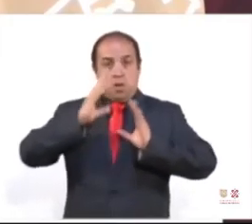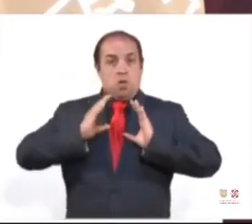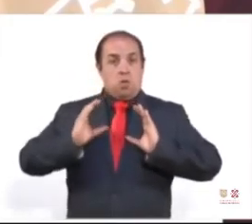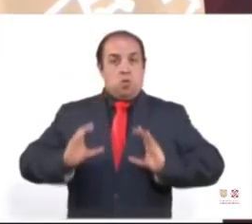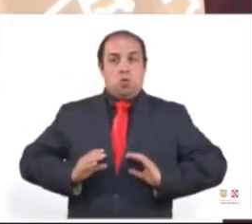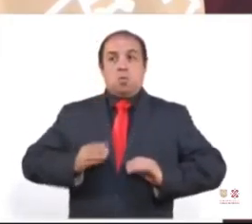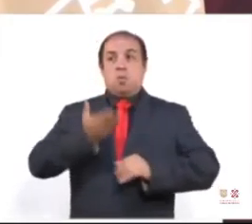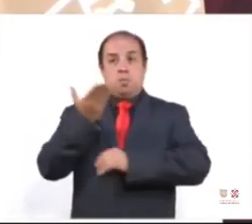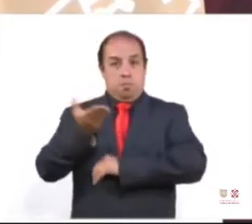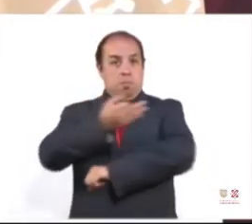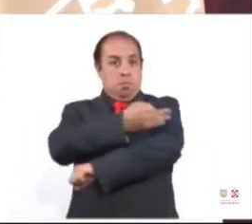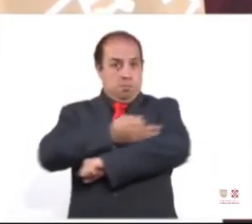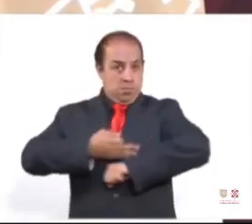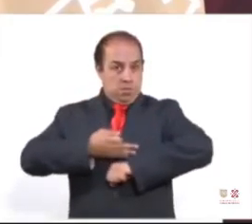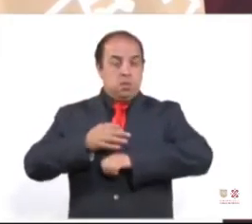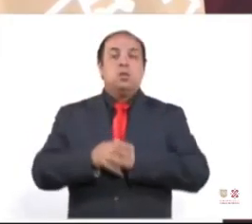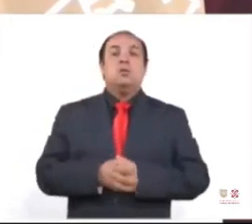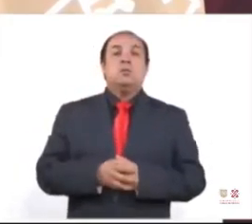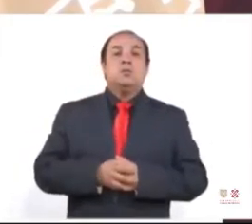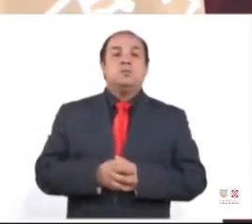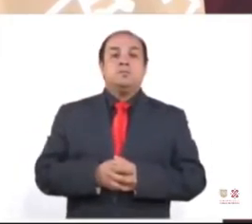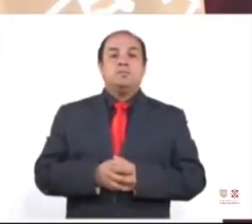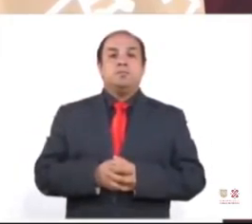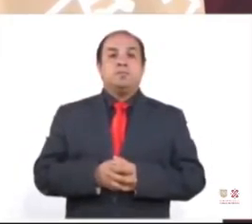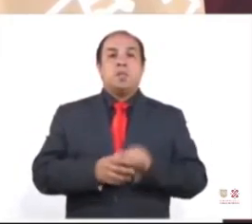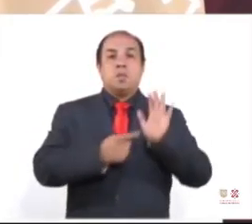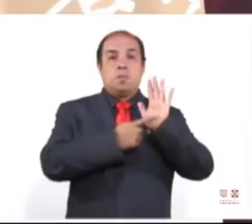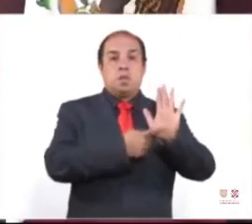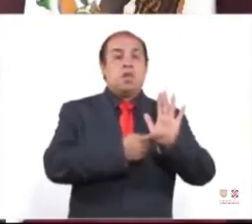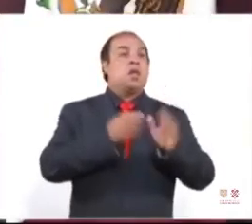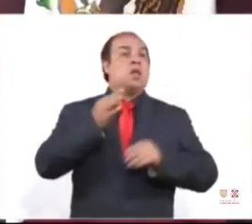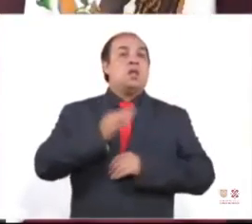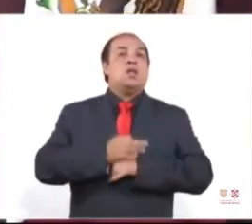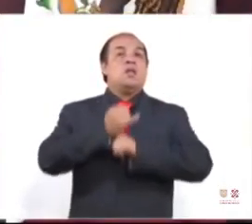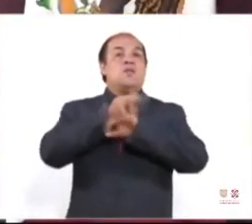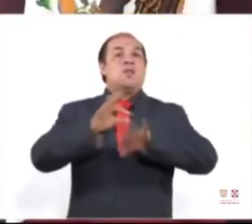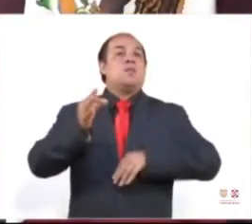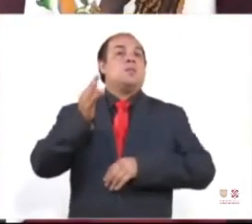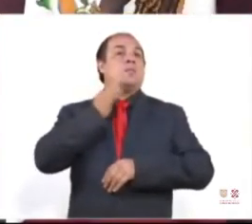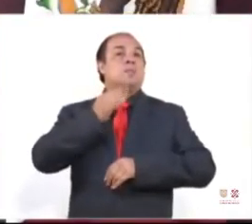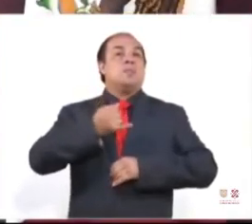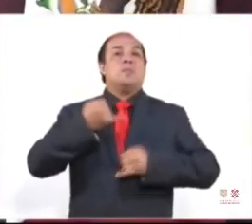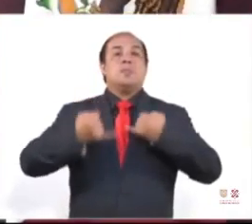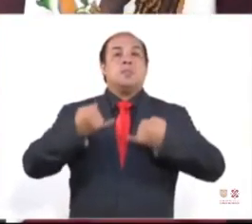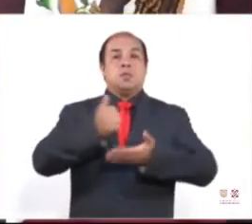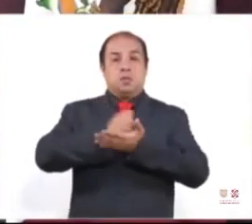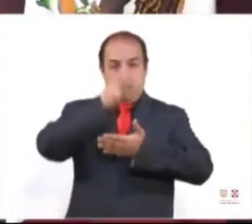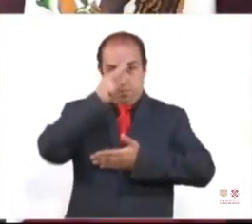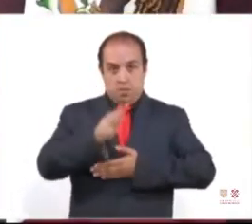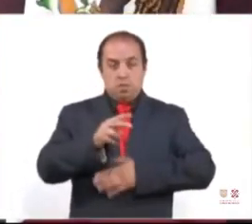familia. Y aquí está la declaración de la Fiscal General de Justicia de la Ciudad de México.